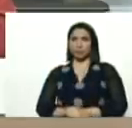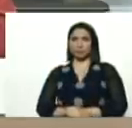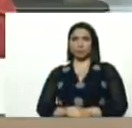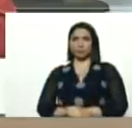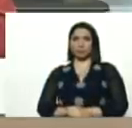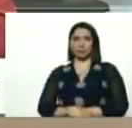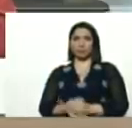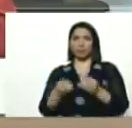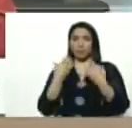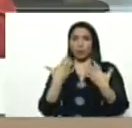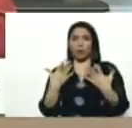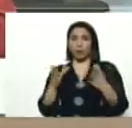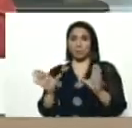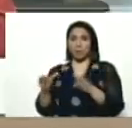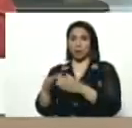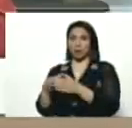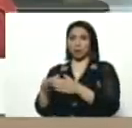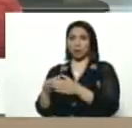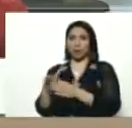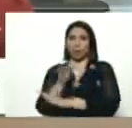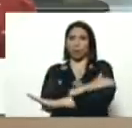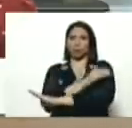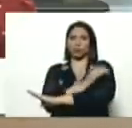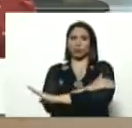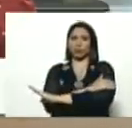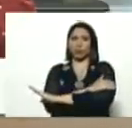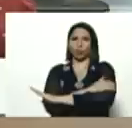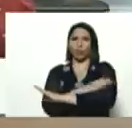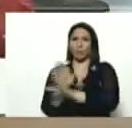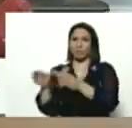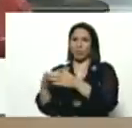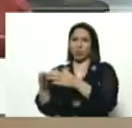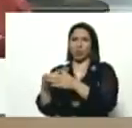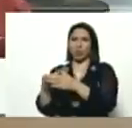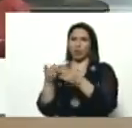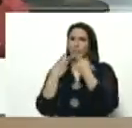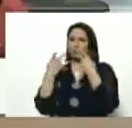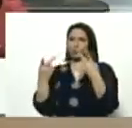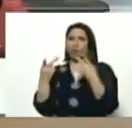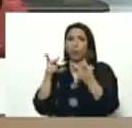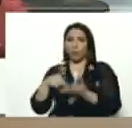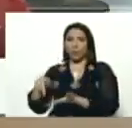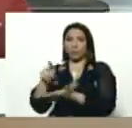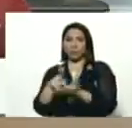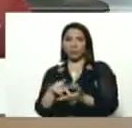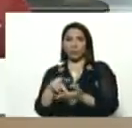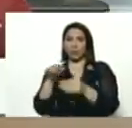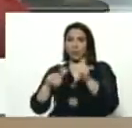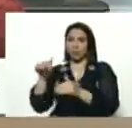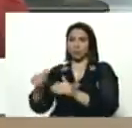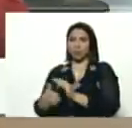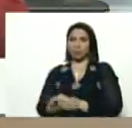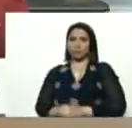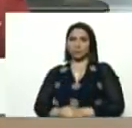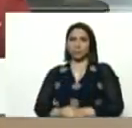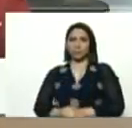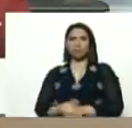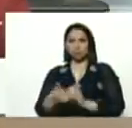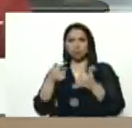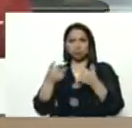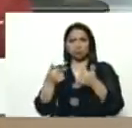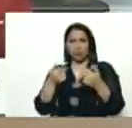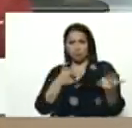una buena parte, de la oposición, en bloque, ha anunciado, que va a participar, en las elecciones, muy bien,